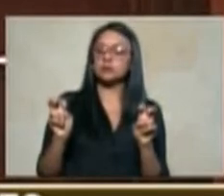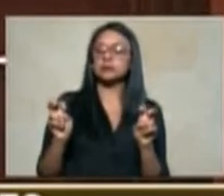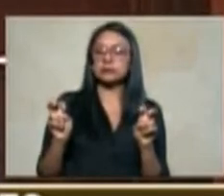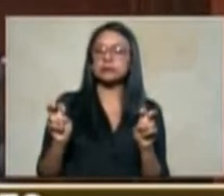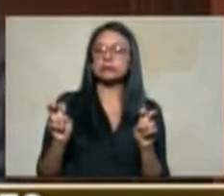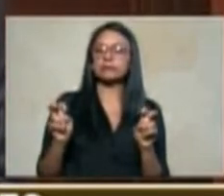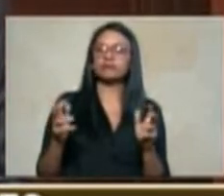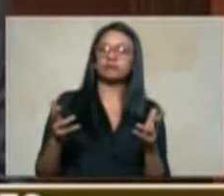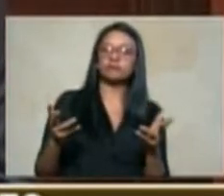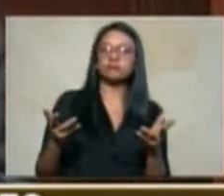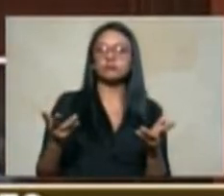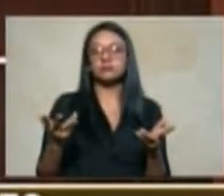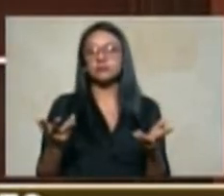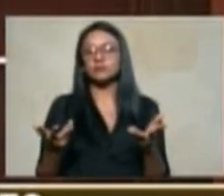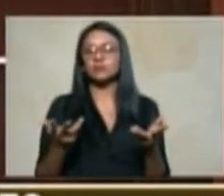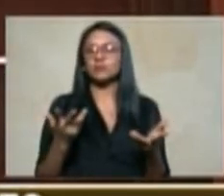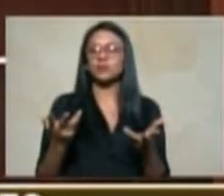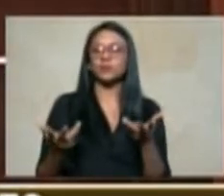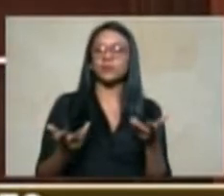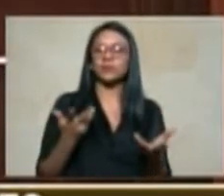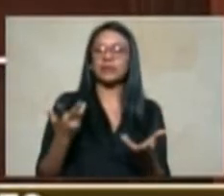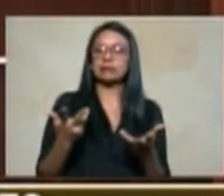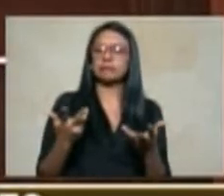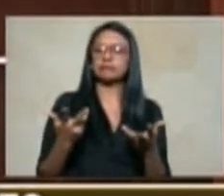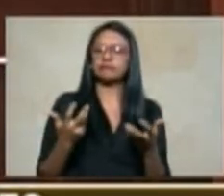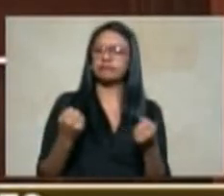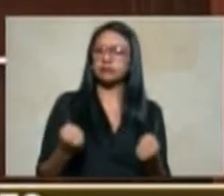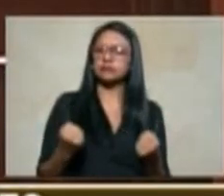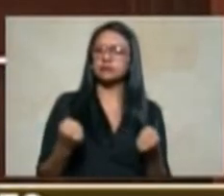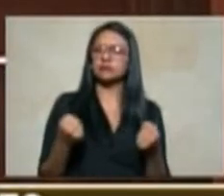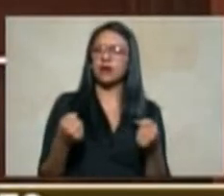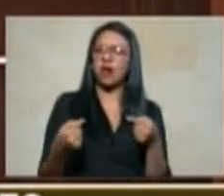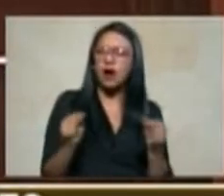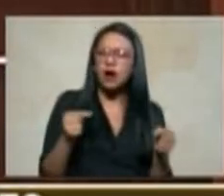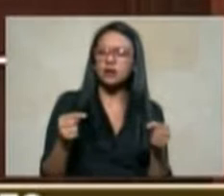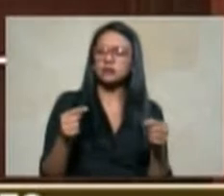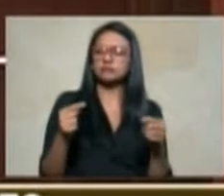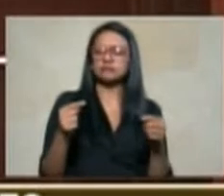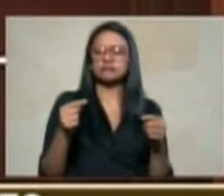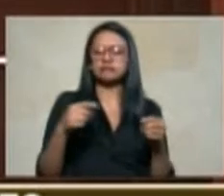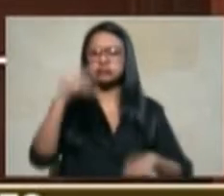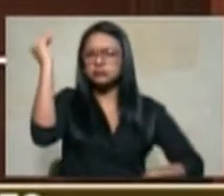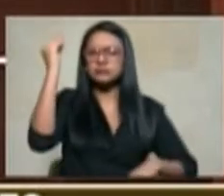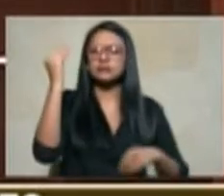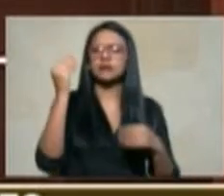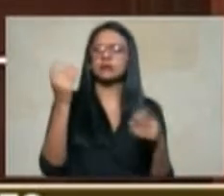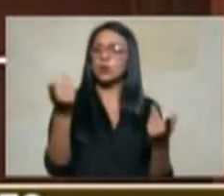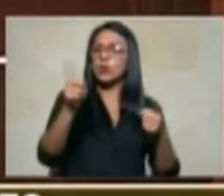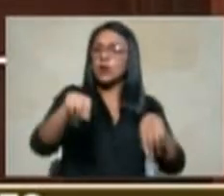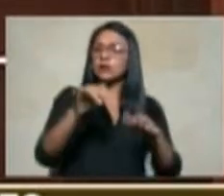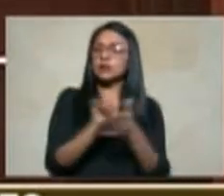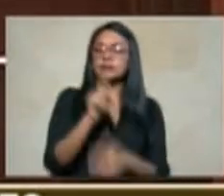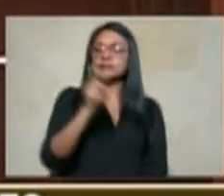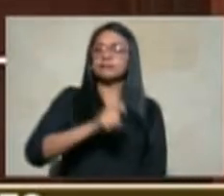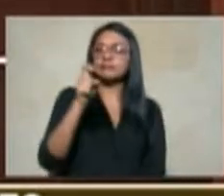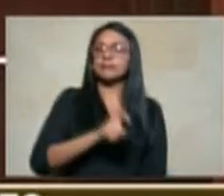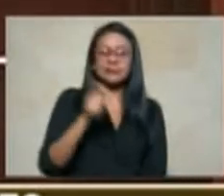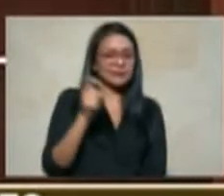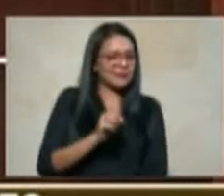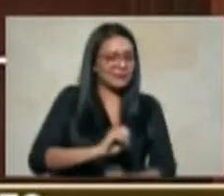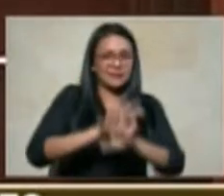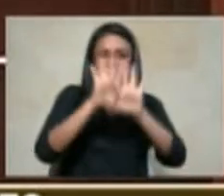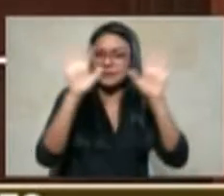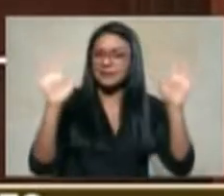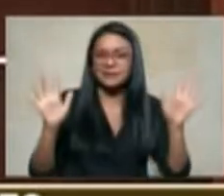mucha polémica y yo tendría que decir que hasta necesaria por supuesto y el gobierno